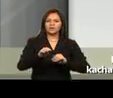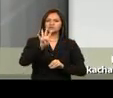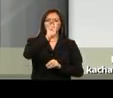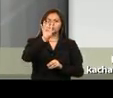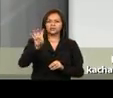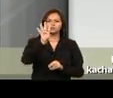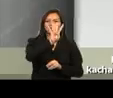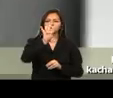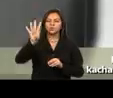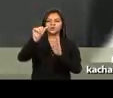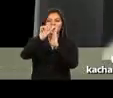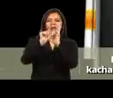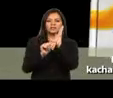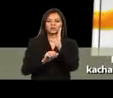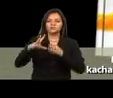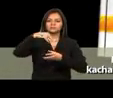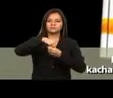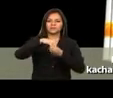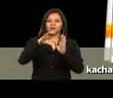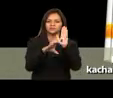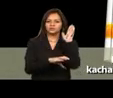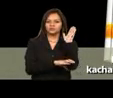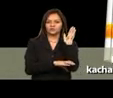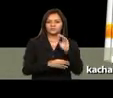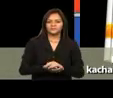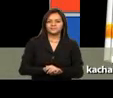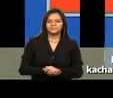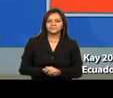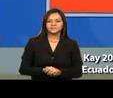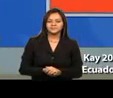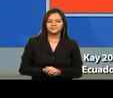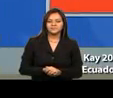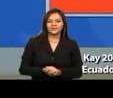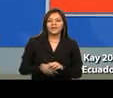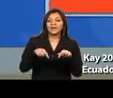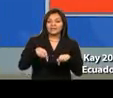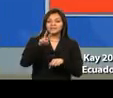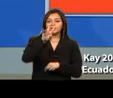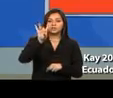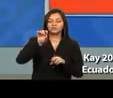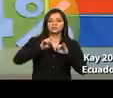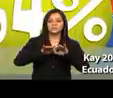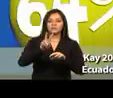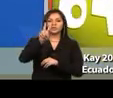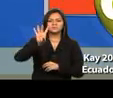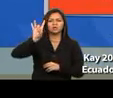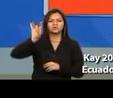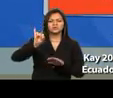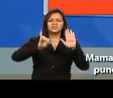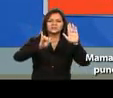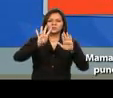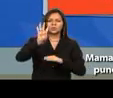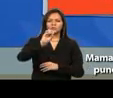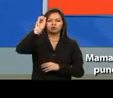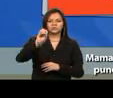444 artículos que contiene la Constitución. El 28 de septiembre de 2008, el 64%